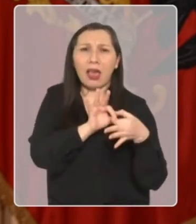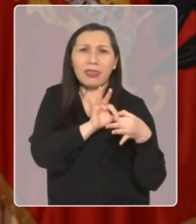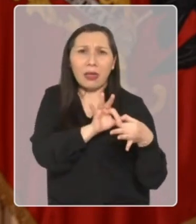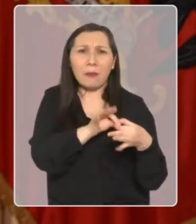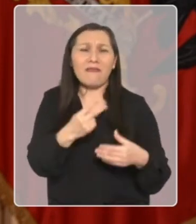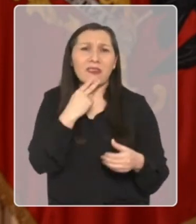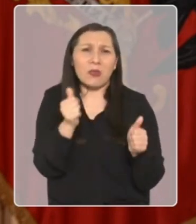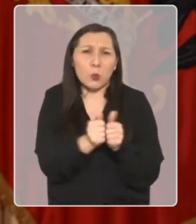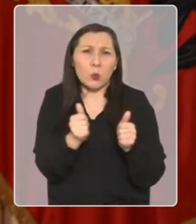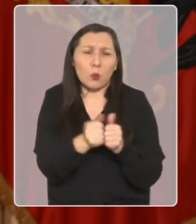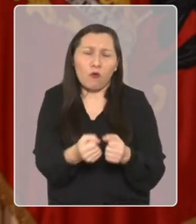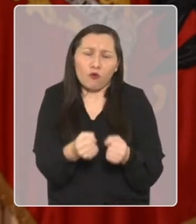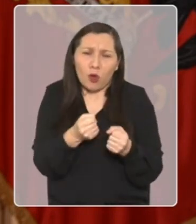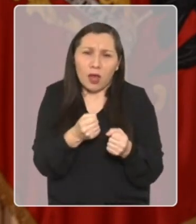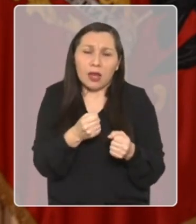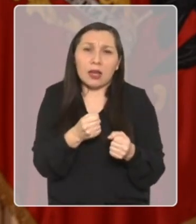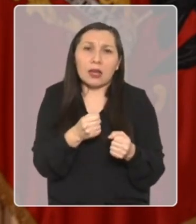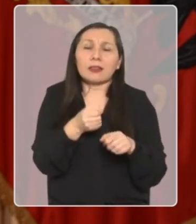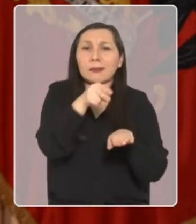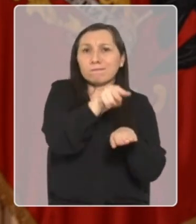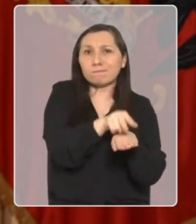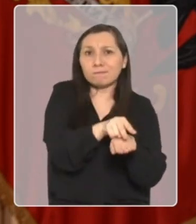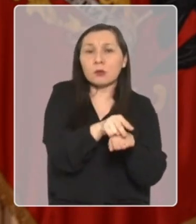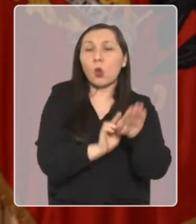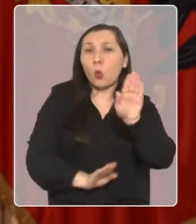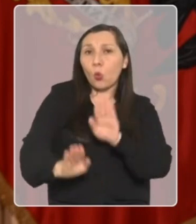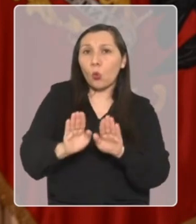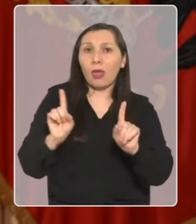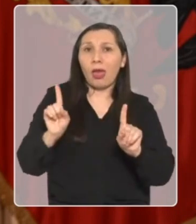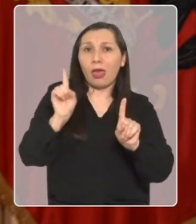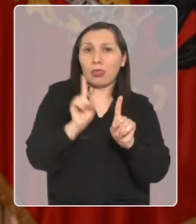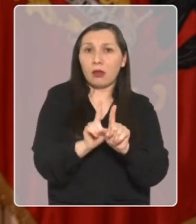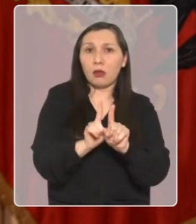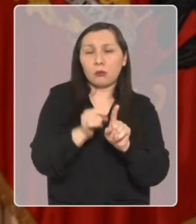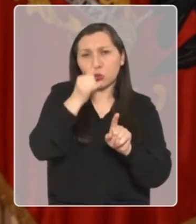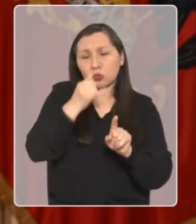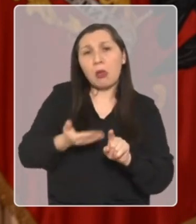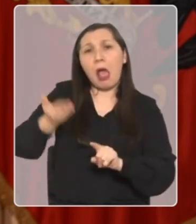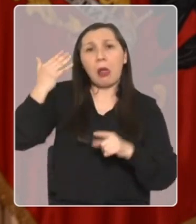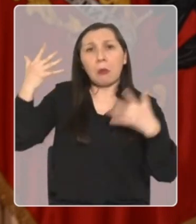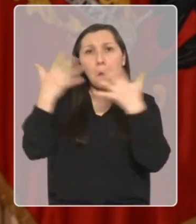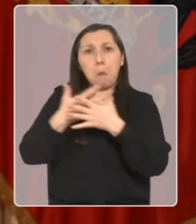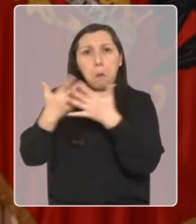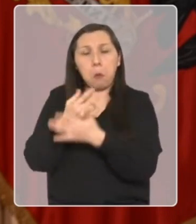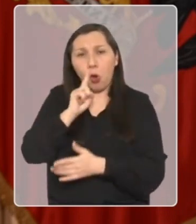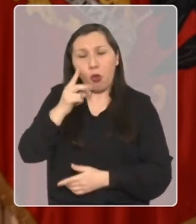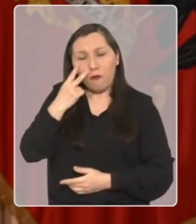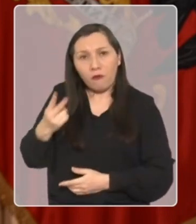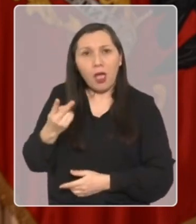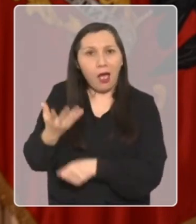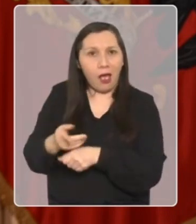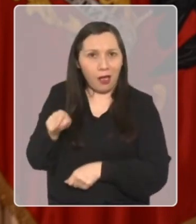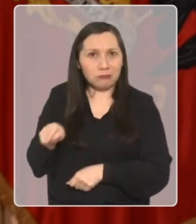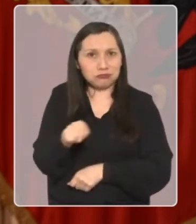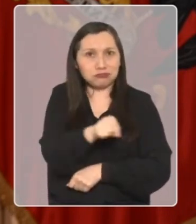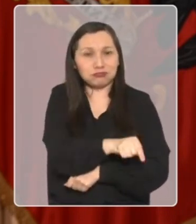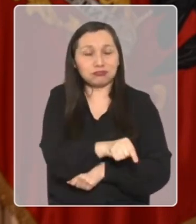tienen hoy dependencia severa y a sus cuidadores y cuidadoras durante tanto tiempo invisibilizado.